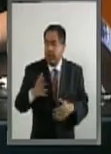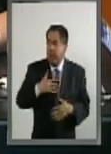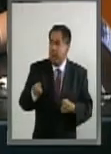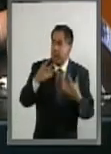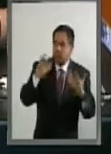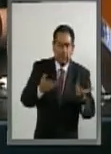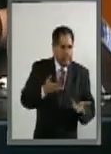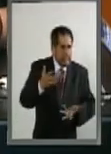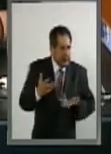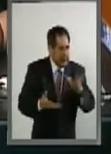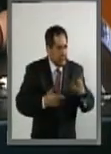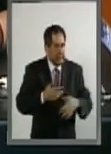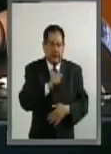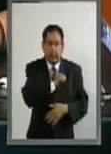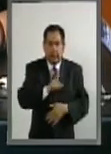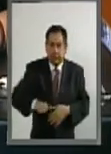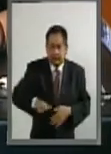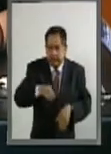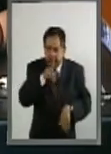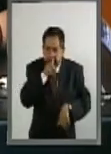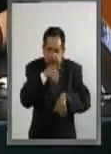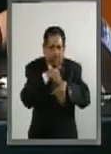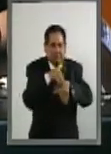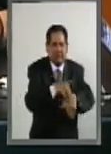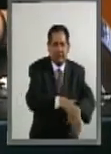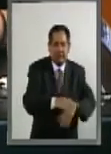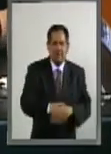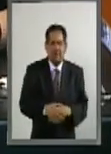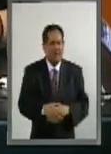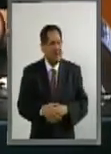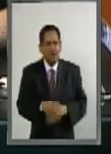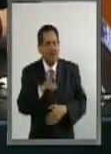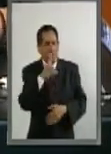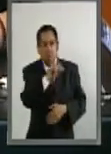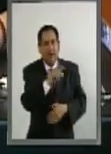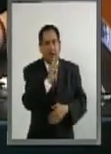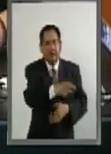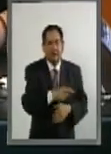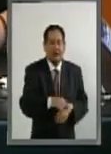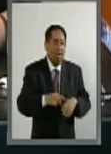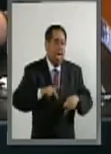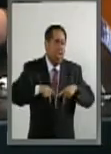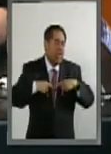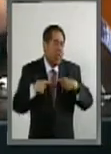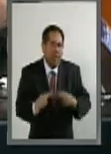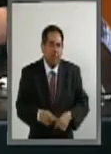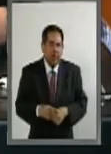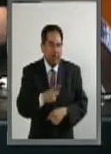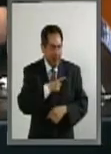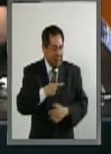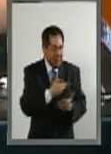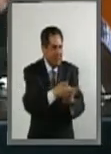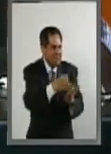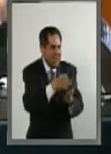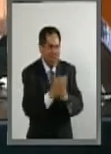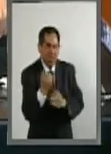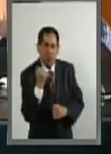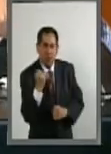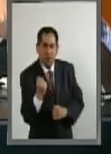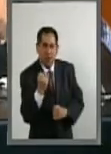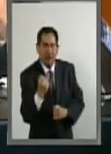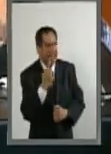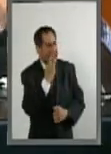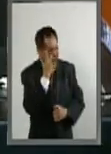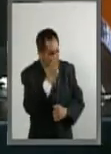nosotros podamos llevar nuestra droga. No, no se trataba de ponerse débil, se trataba de ponerse valiente frente a una